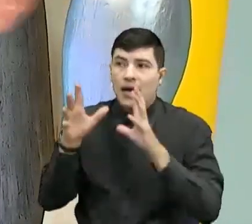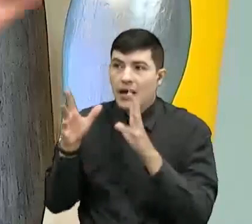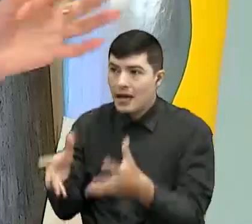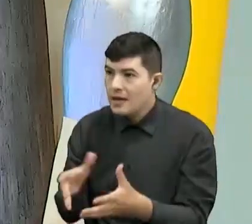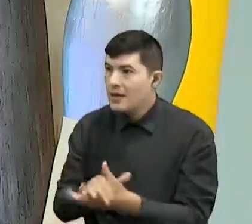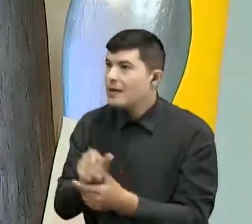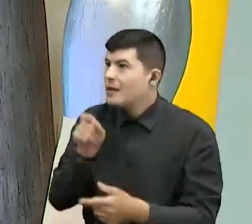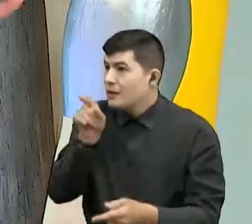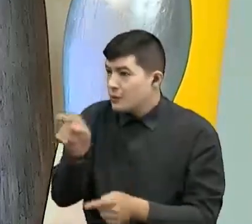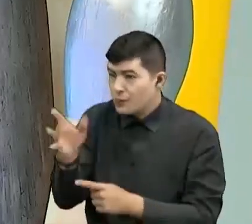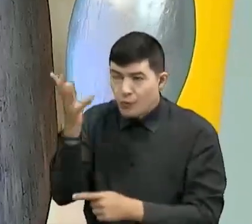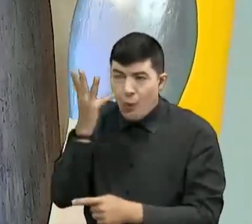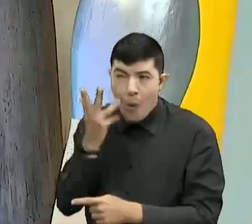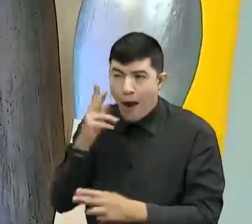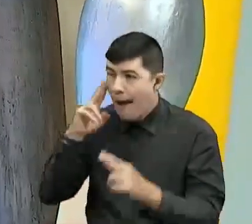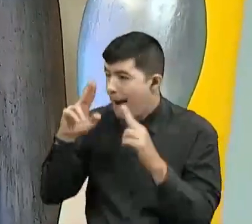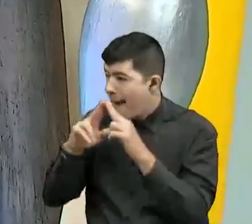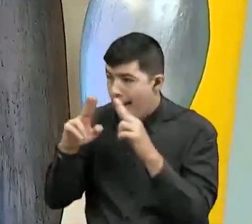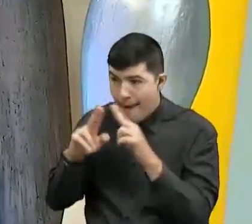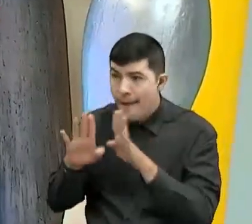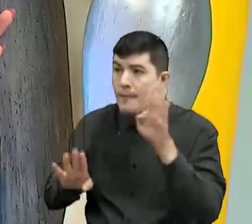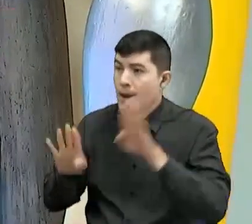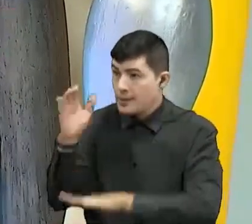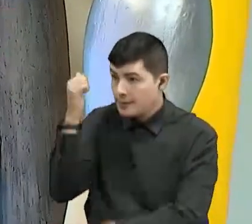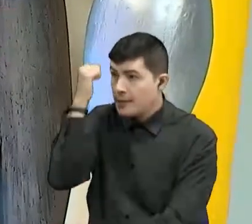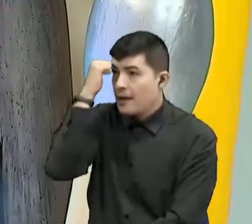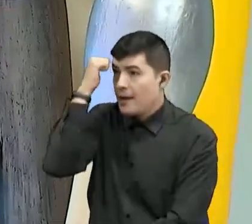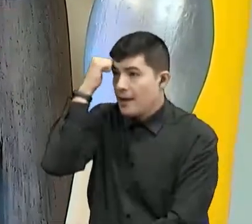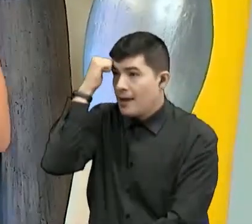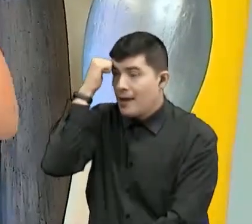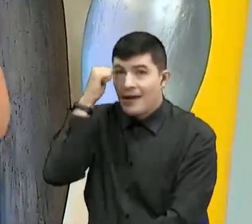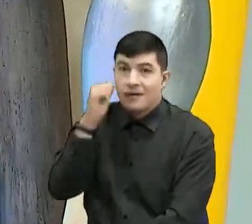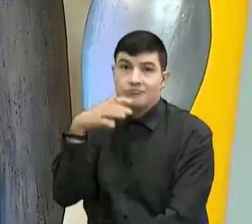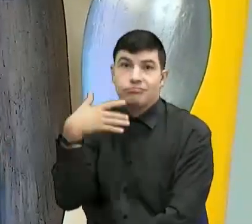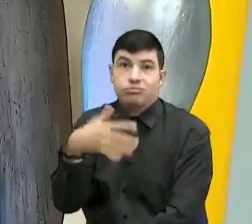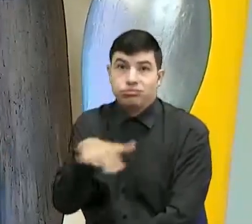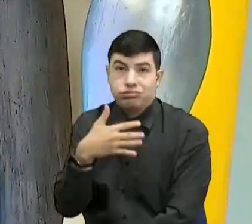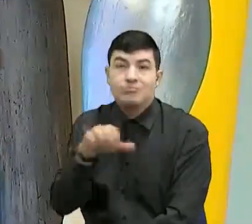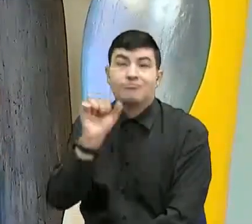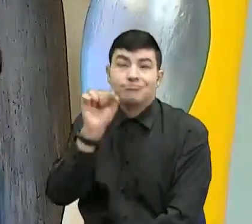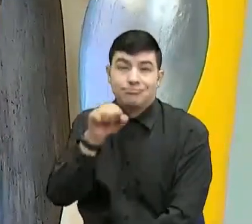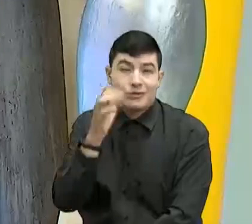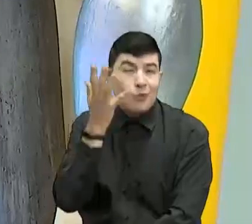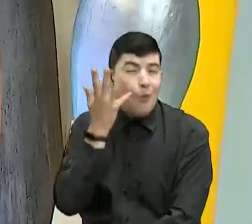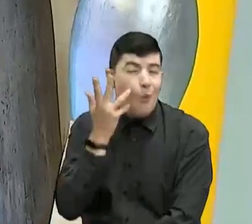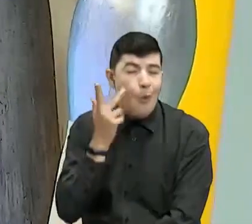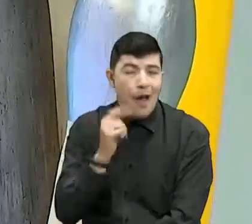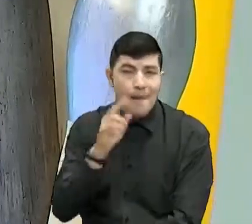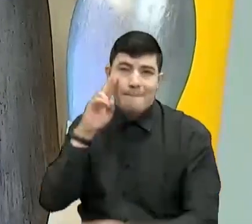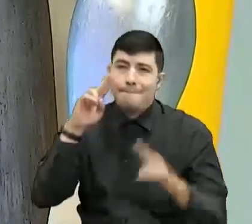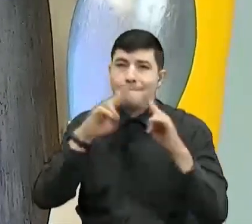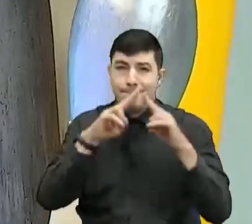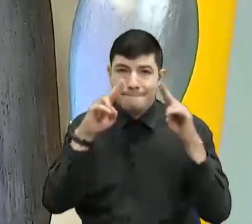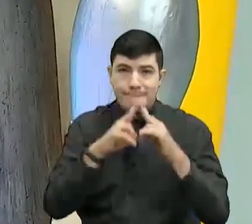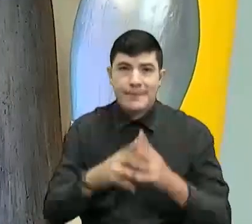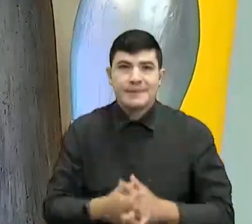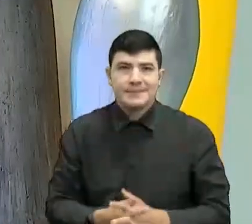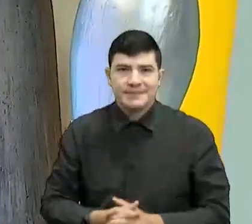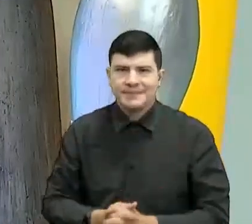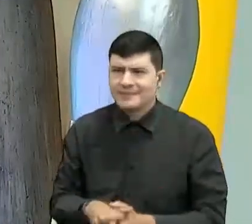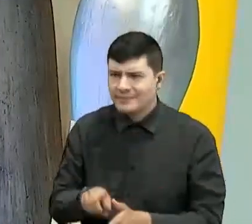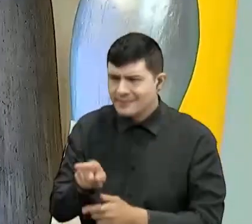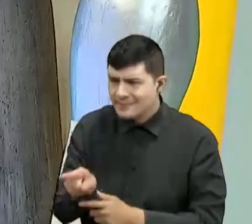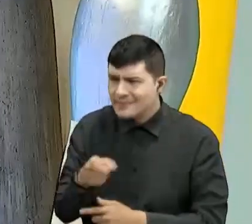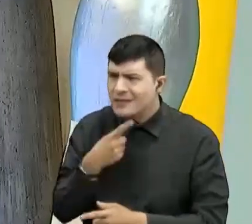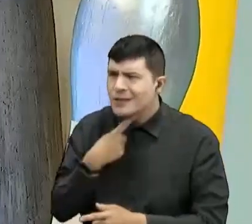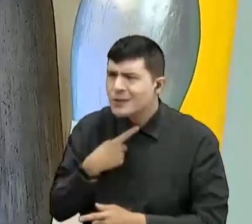supongo yo que no te pierdes ni un solo capítulo de Presente Profe. ¡No! Eso es, fantástico. ¿Te gustó el señor Torpe, el